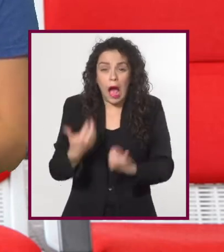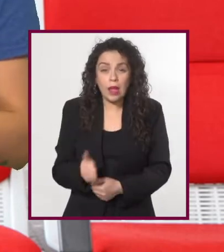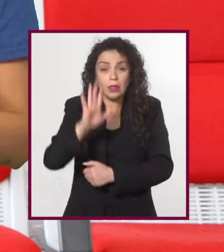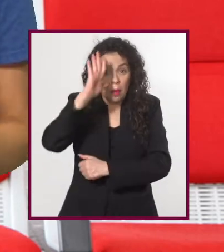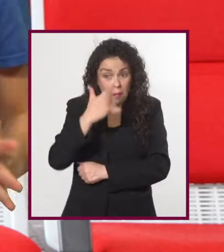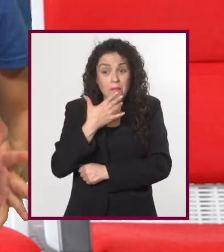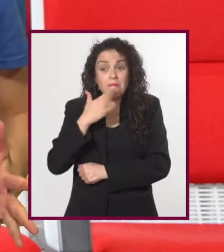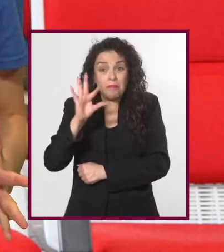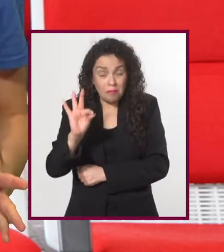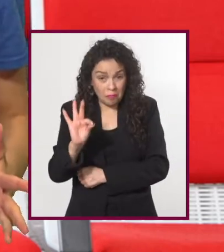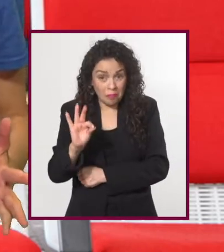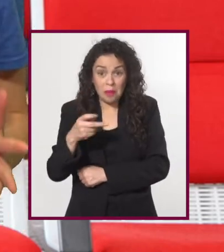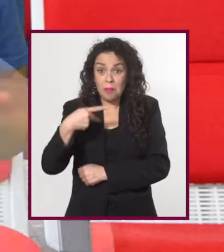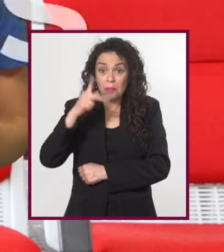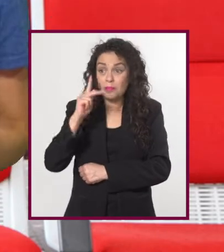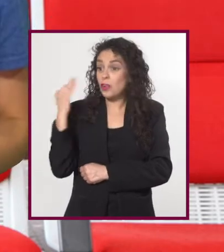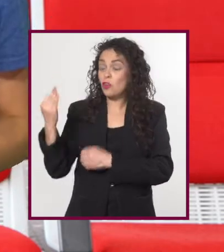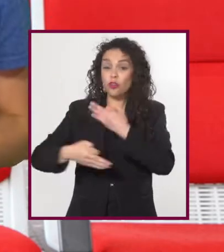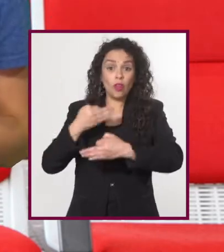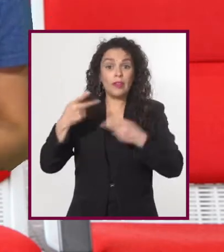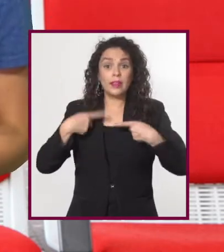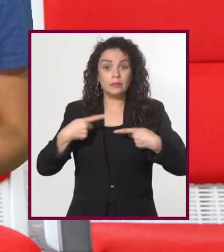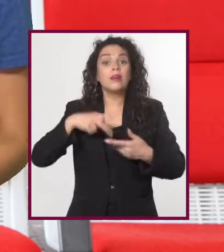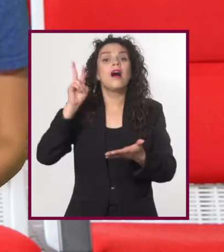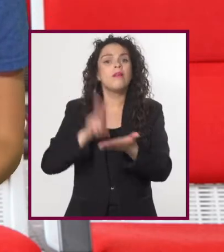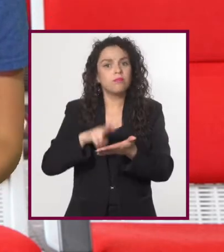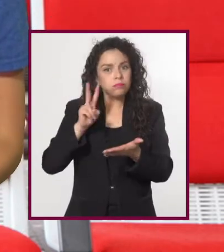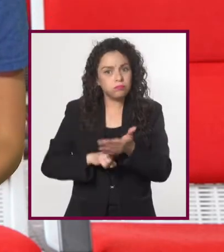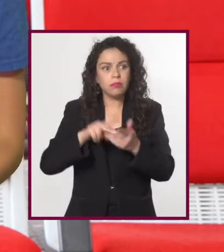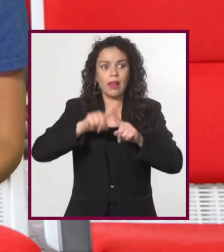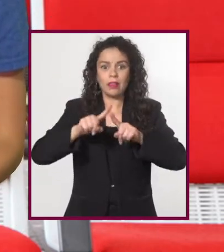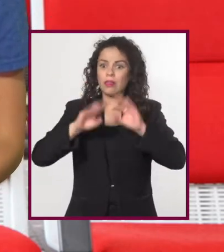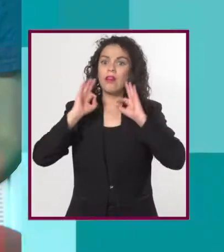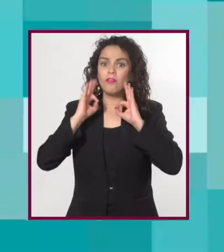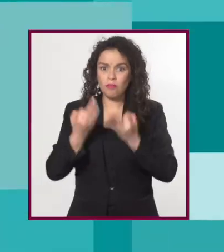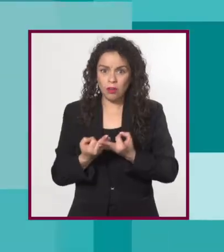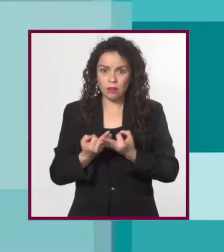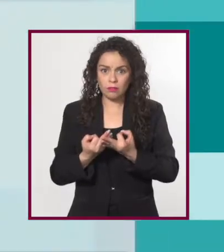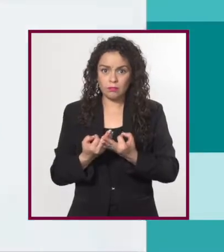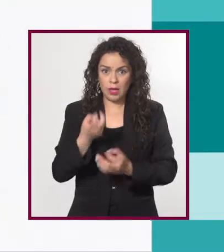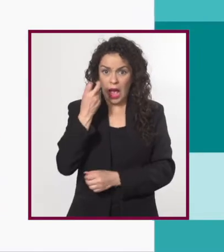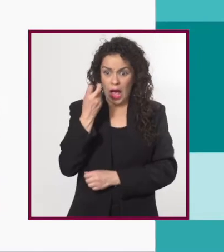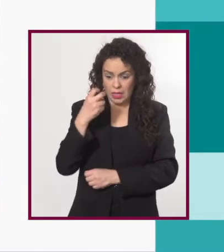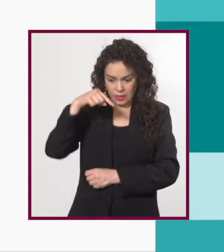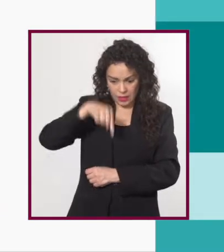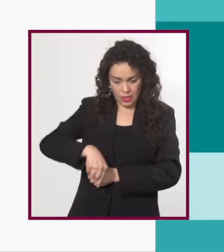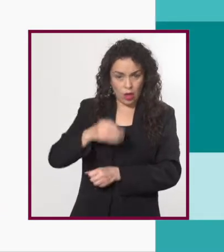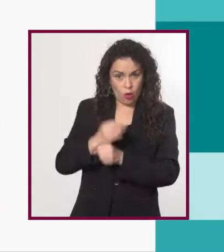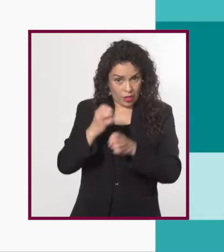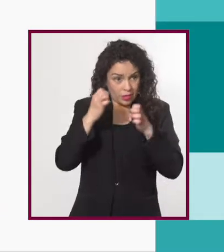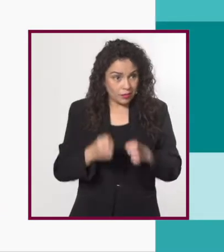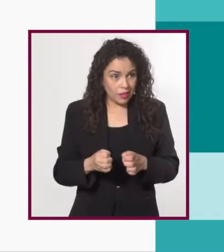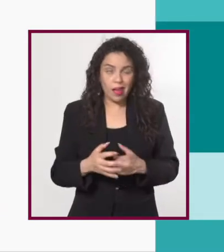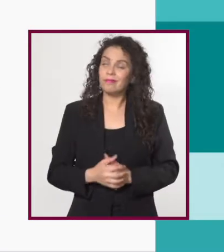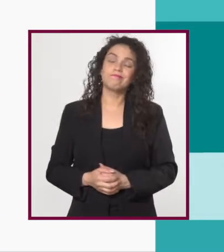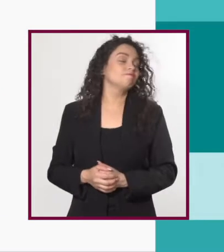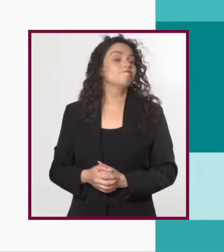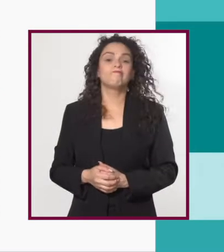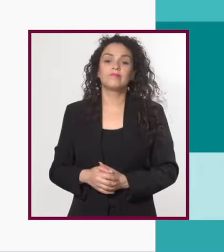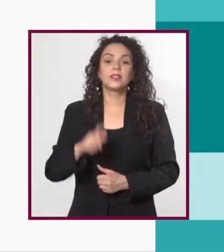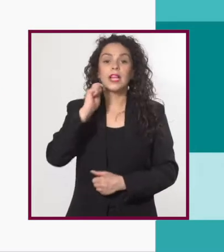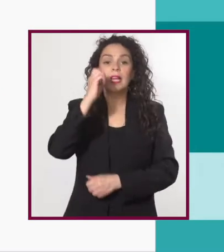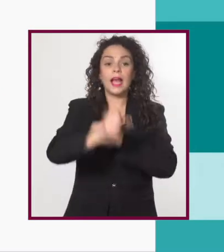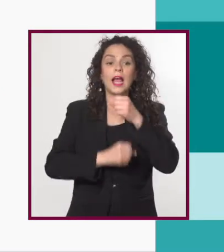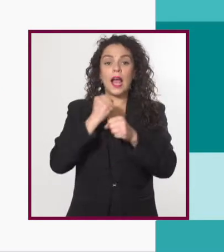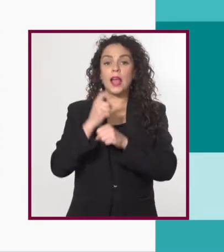Que todas las personas somos valiosas de muchas formas. ¿Y es aquí donde estamos? No. Luego vino